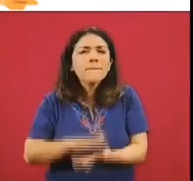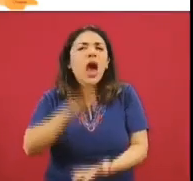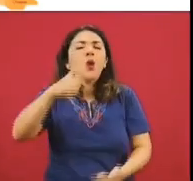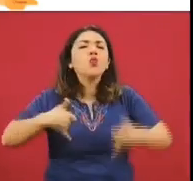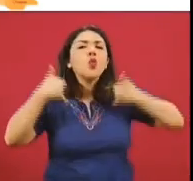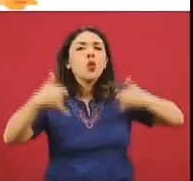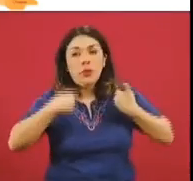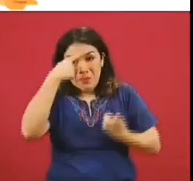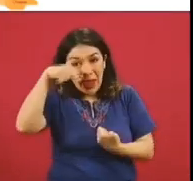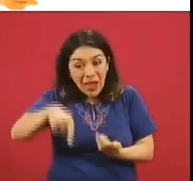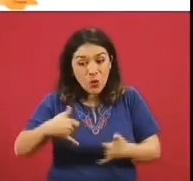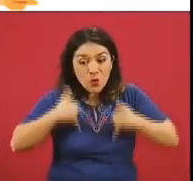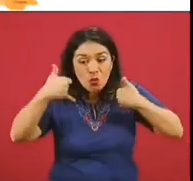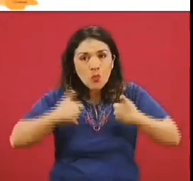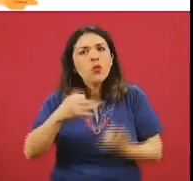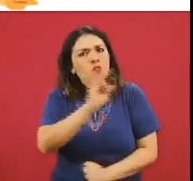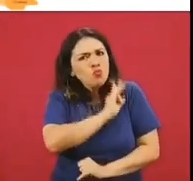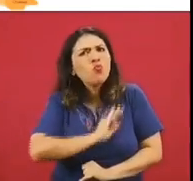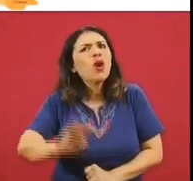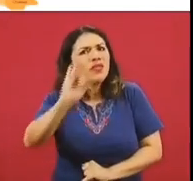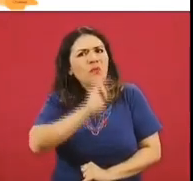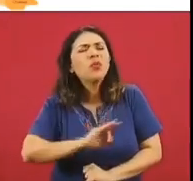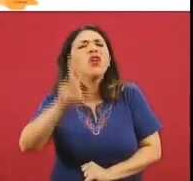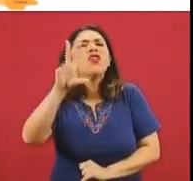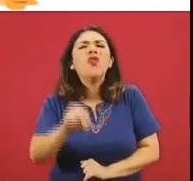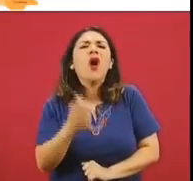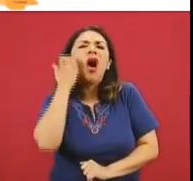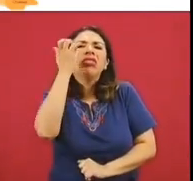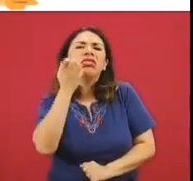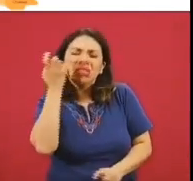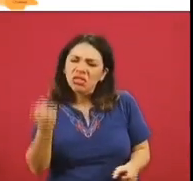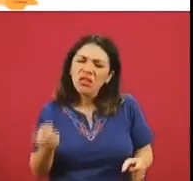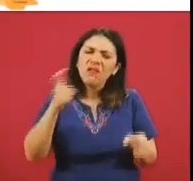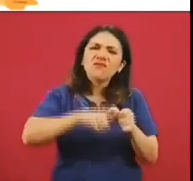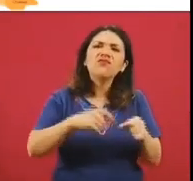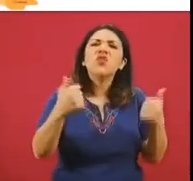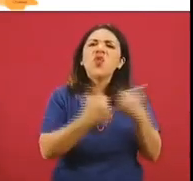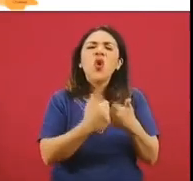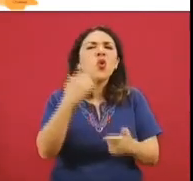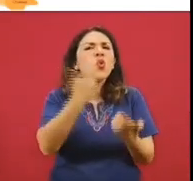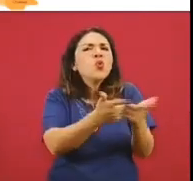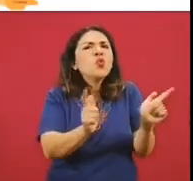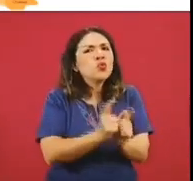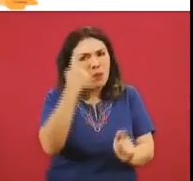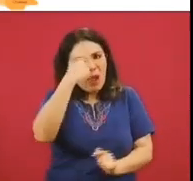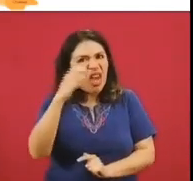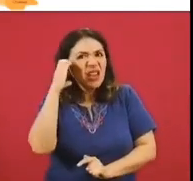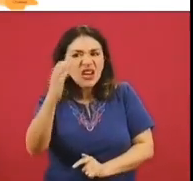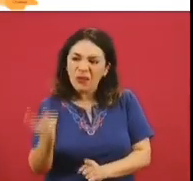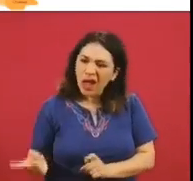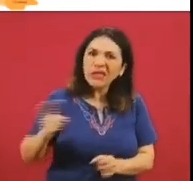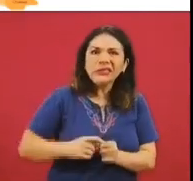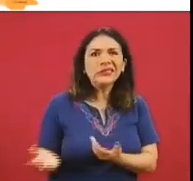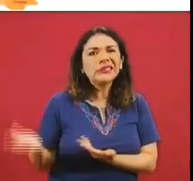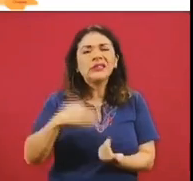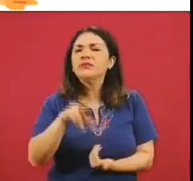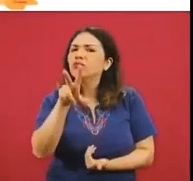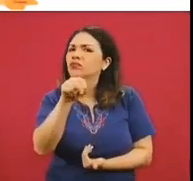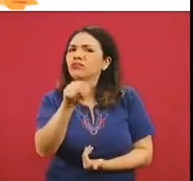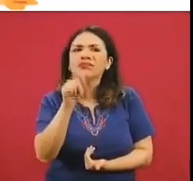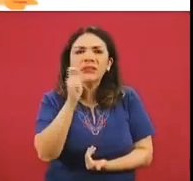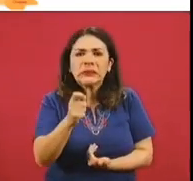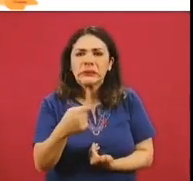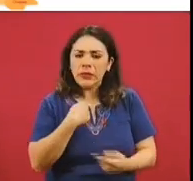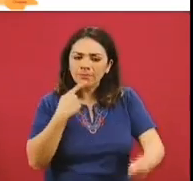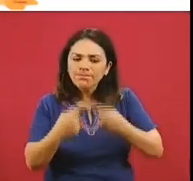posibilidades y no sea enganchado por parte de las organizaciones criminales, es decir, forma parte de la